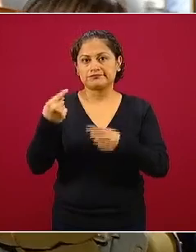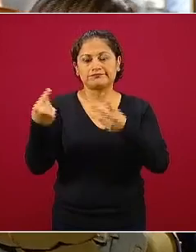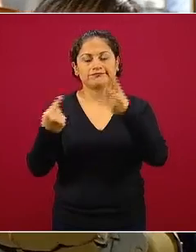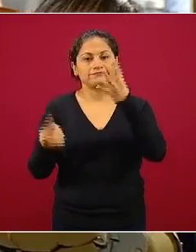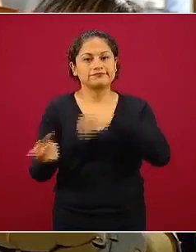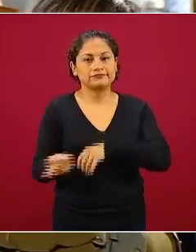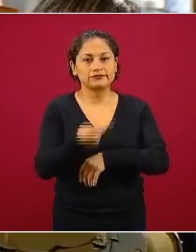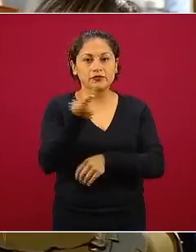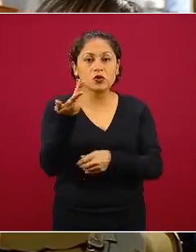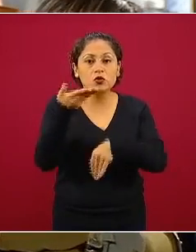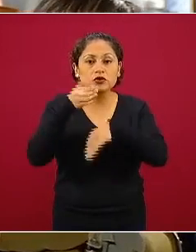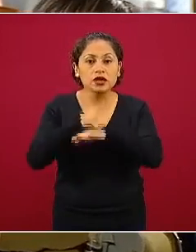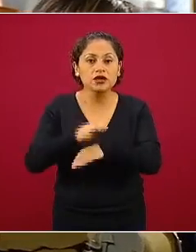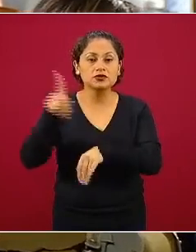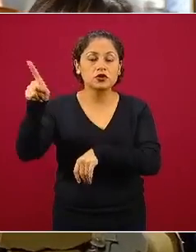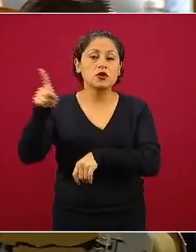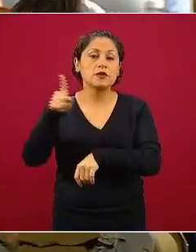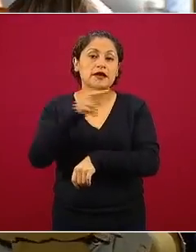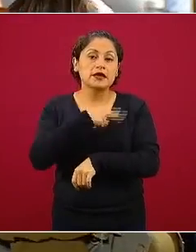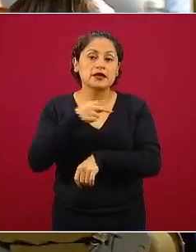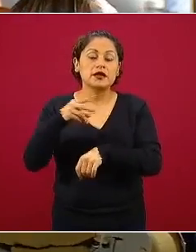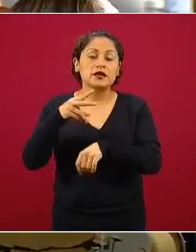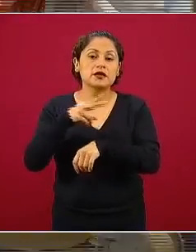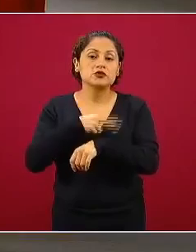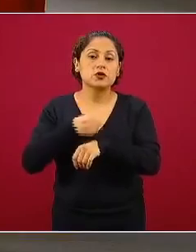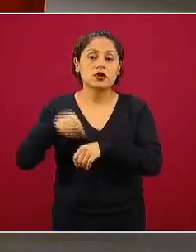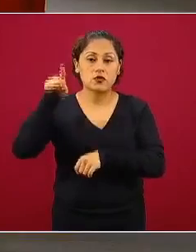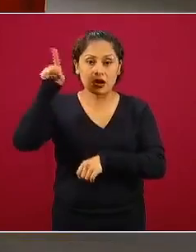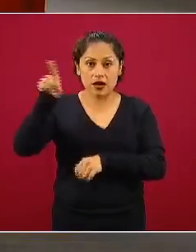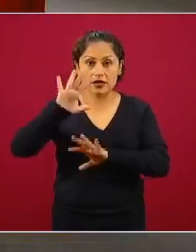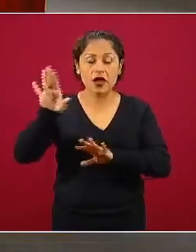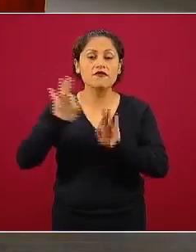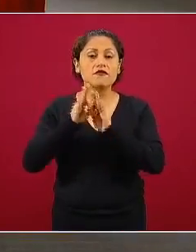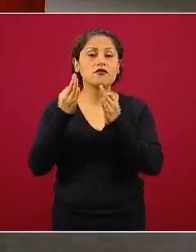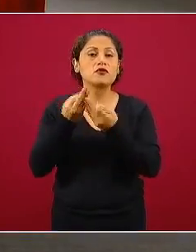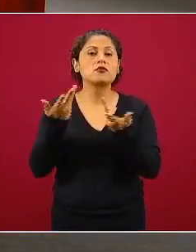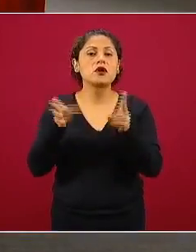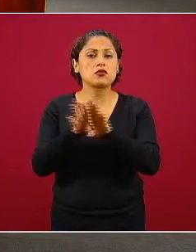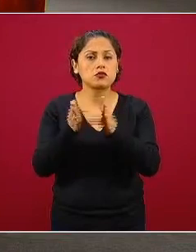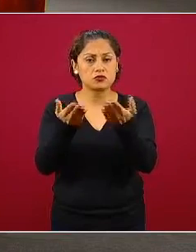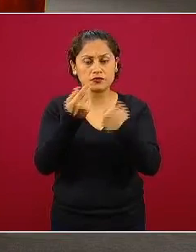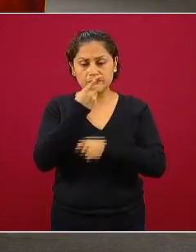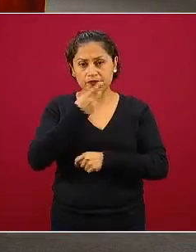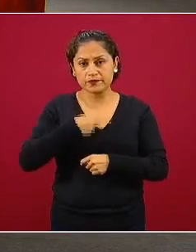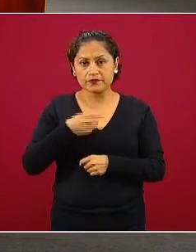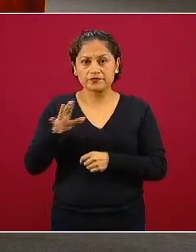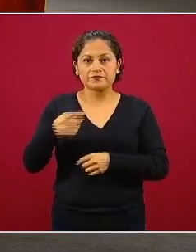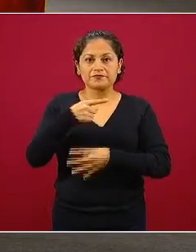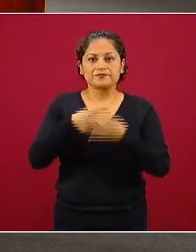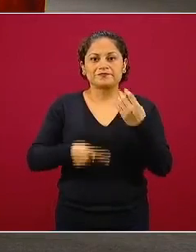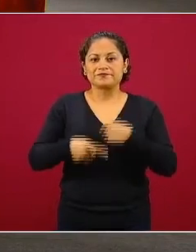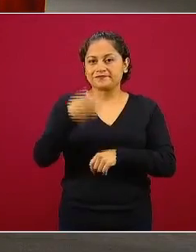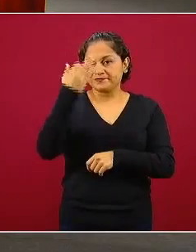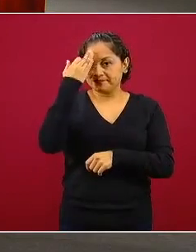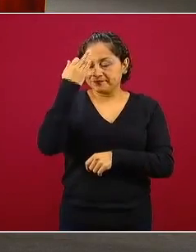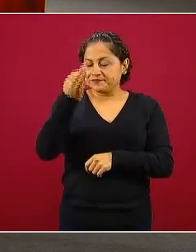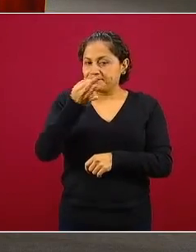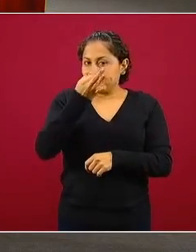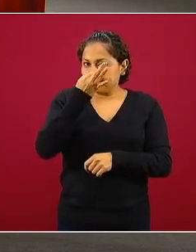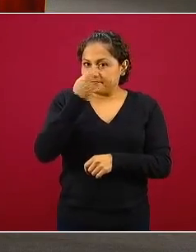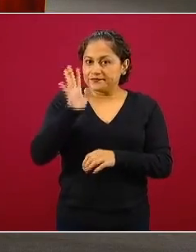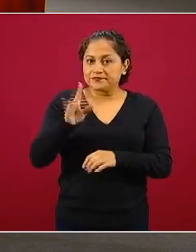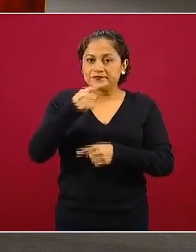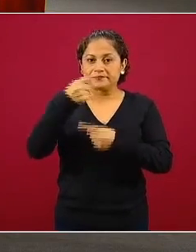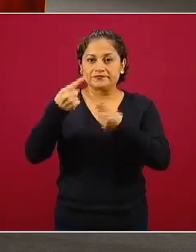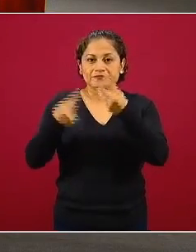pero si usted pudiera hacer una síntesis le agradecería con gusto nos quedan cuatro minutos tratar de ser lo más sintético posible si no nos da tiempo de todo